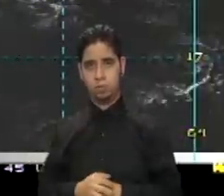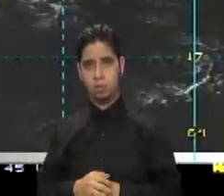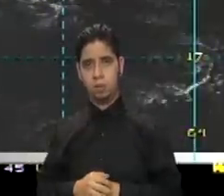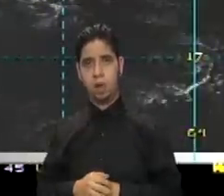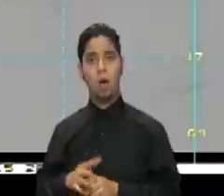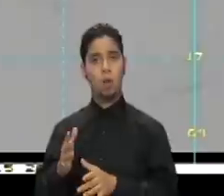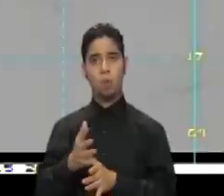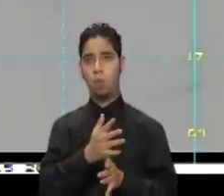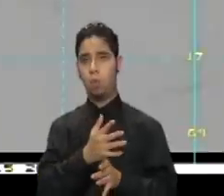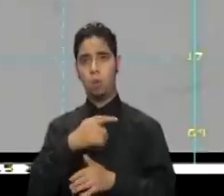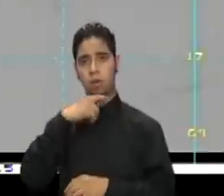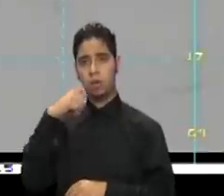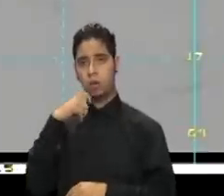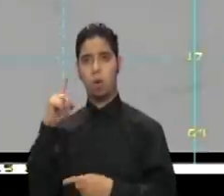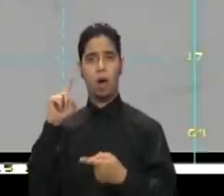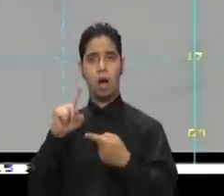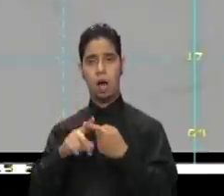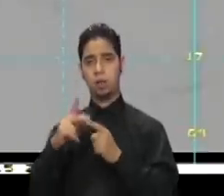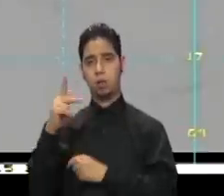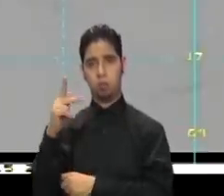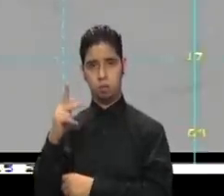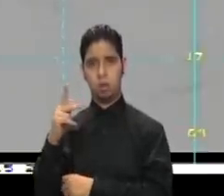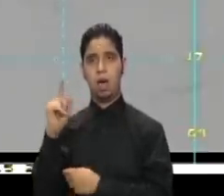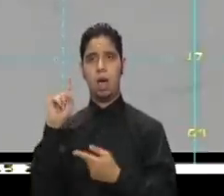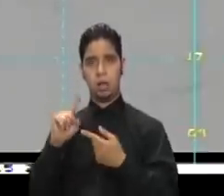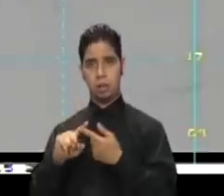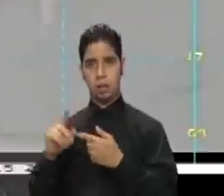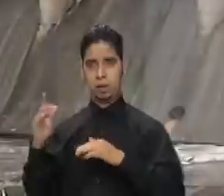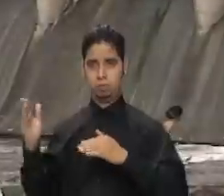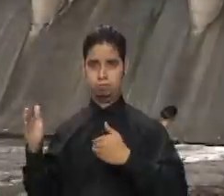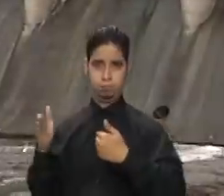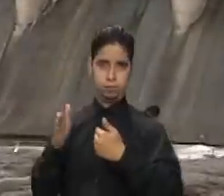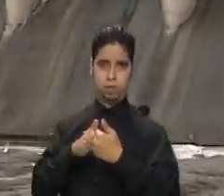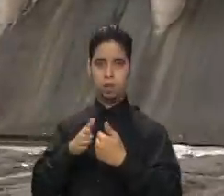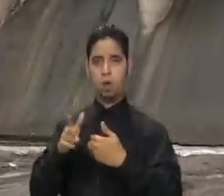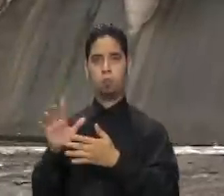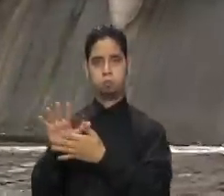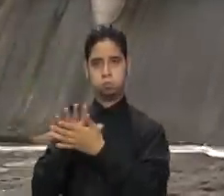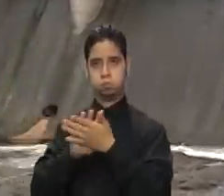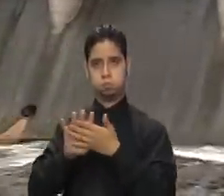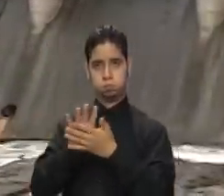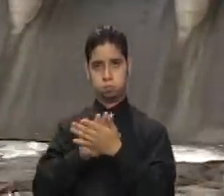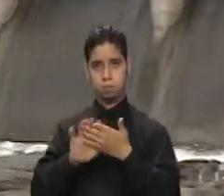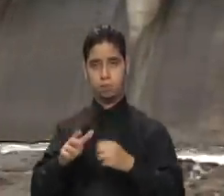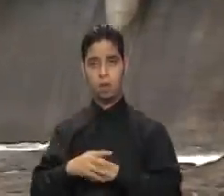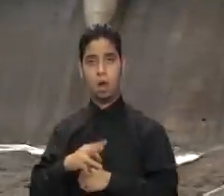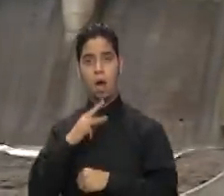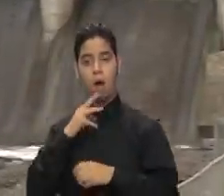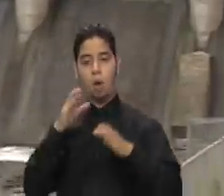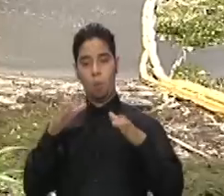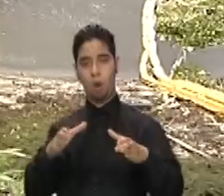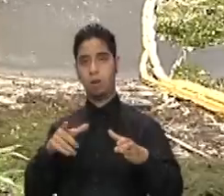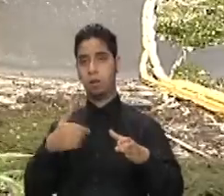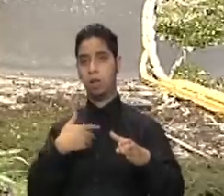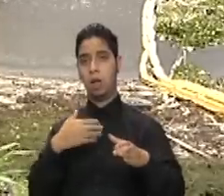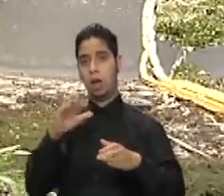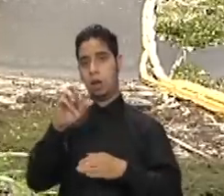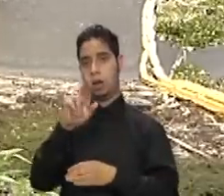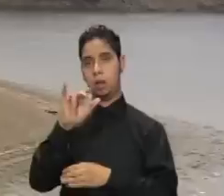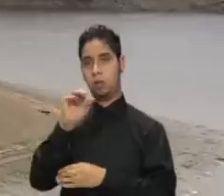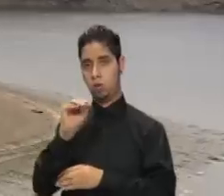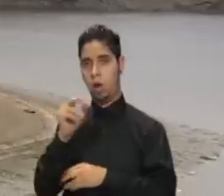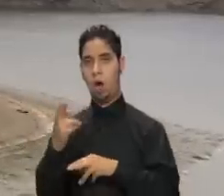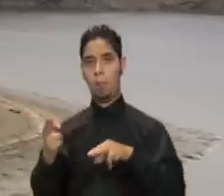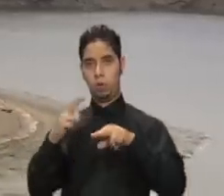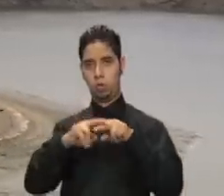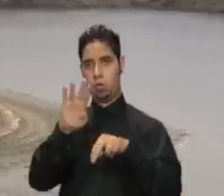noche hacia el jueves, cuando se espera la llegada de una onda tropical En relación a los embalses, Carraíz aumentó 4 centímetros, mientras